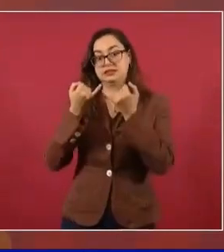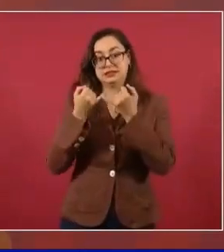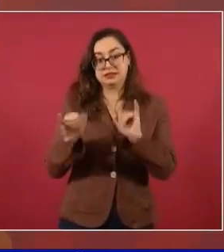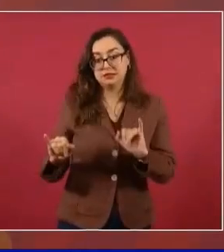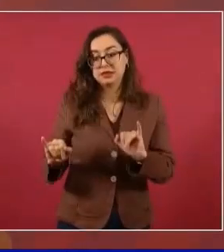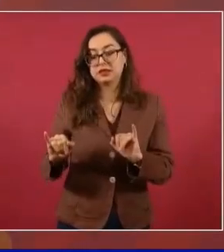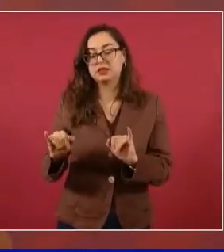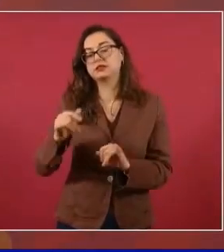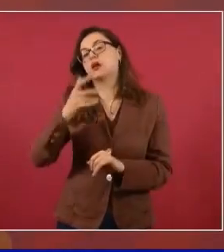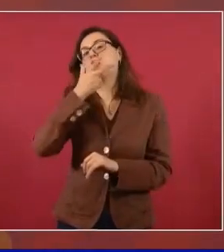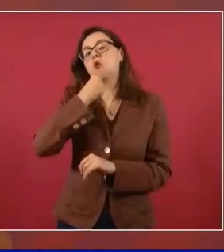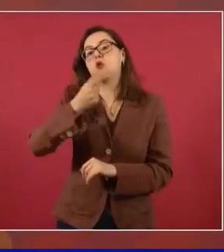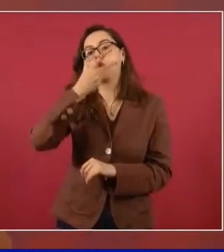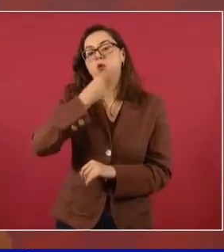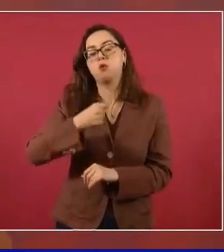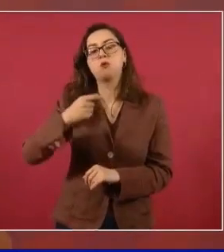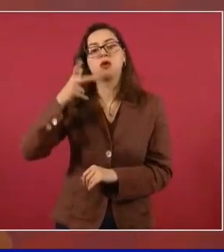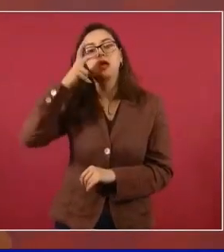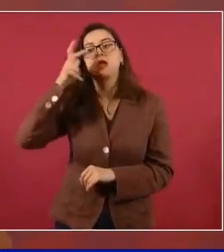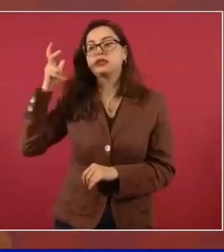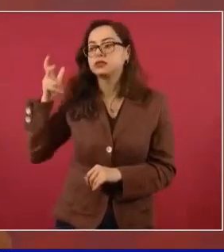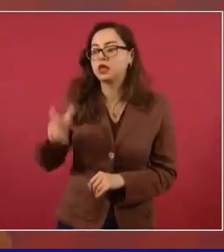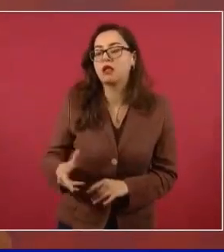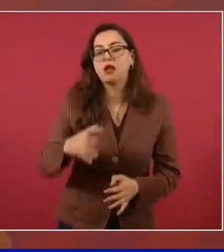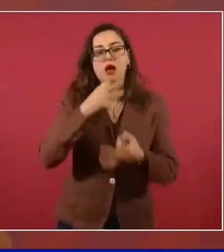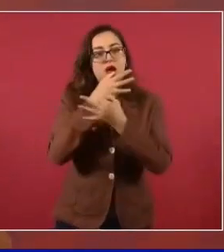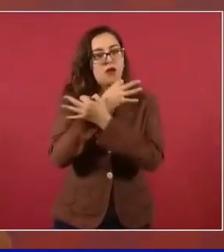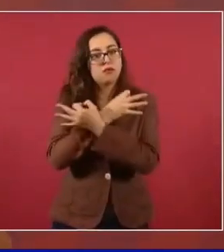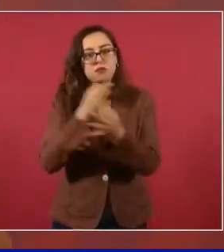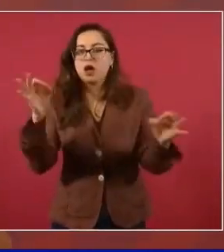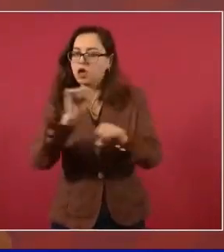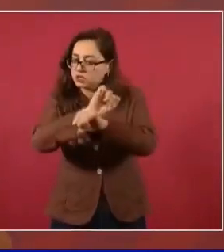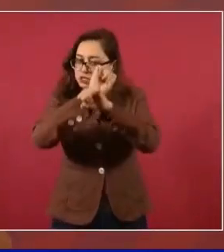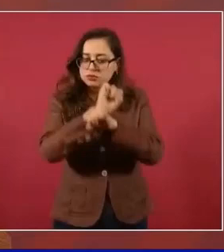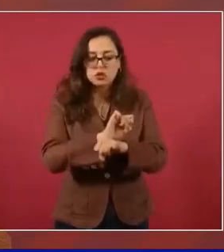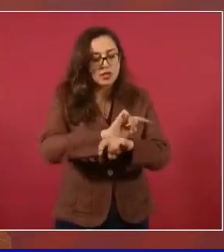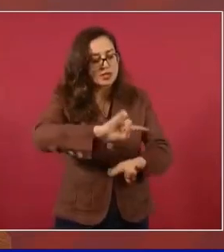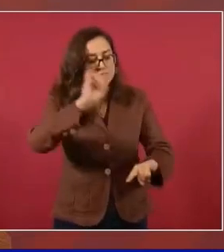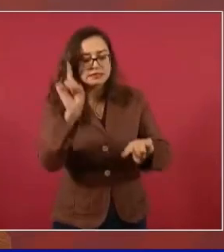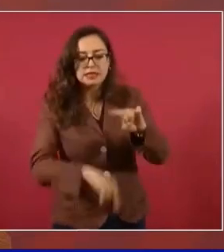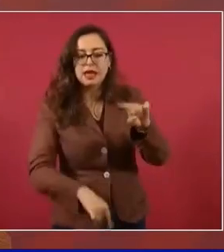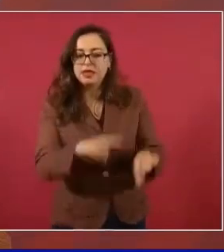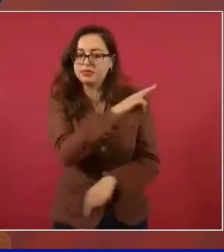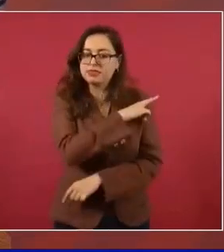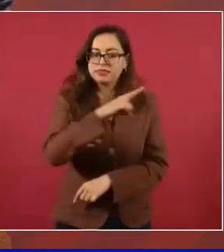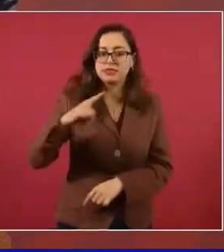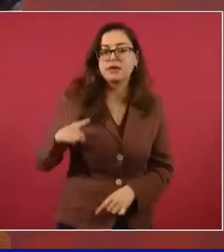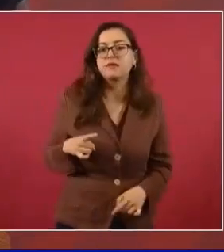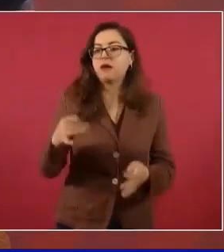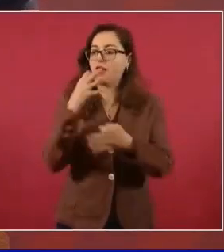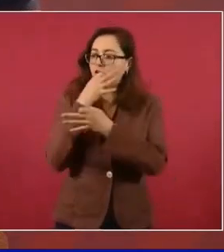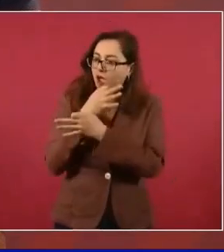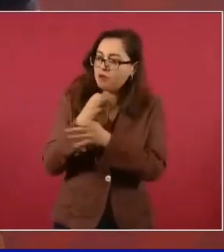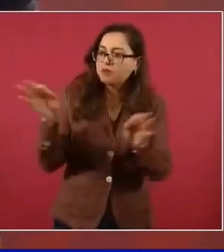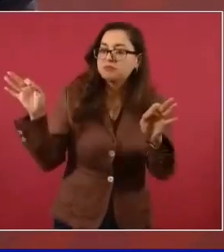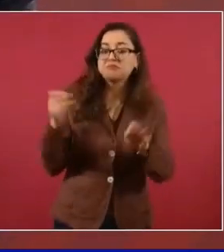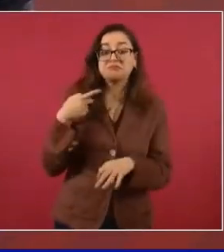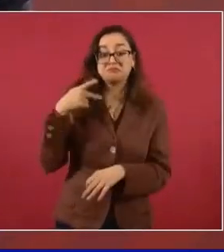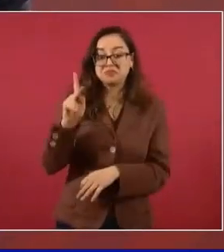y escribió que debía de abolirse la esclavitud. Pero la esclavitud